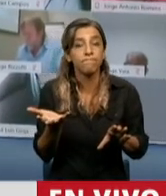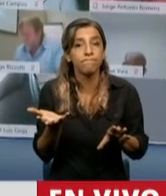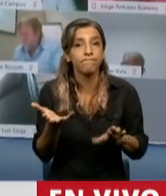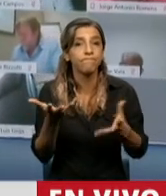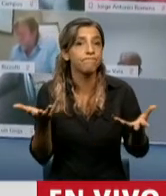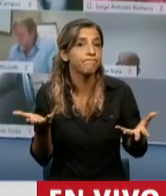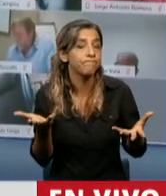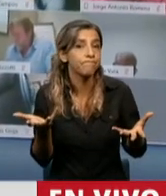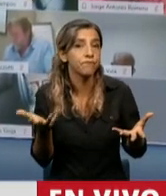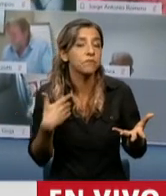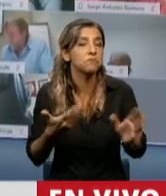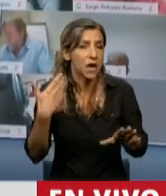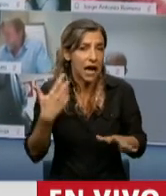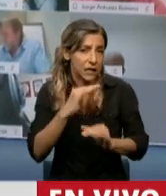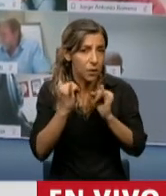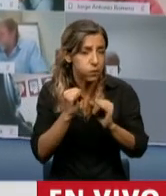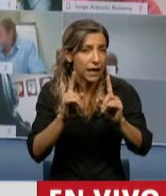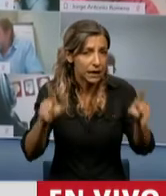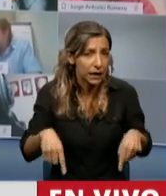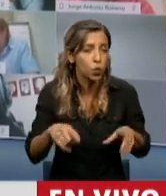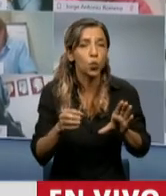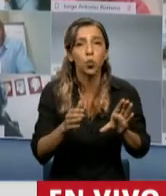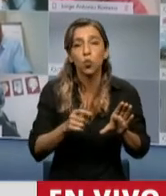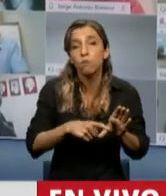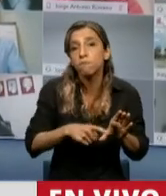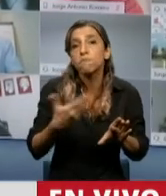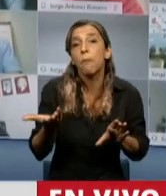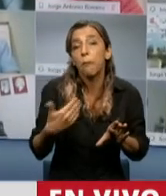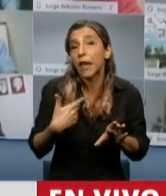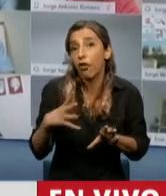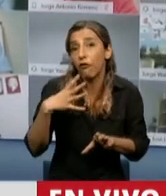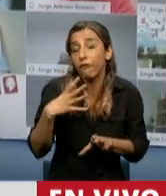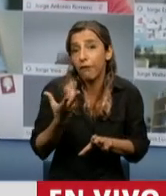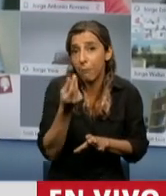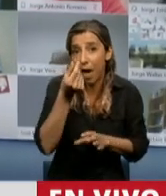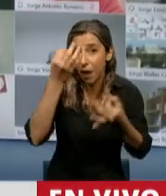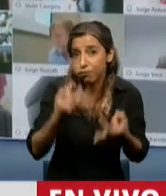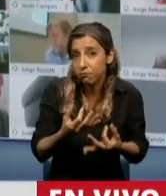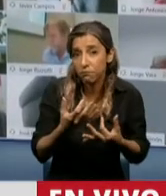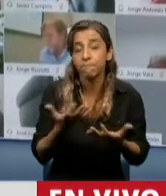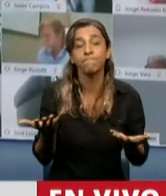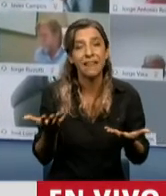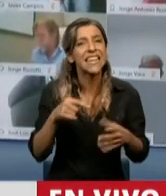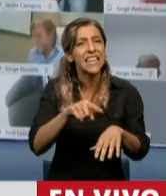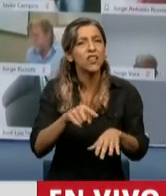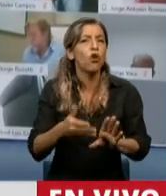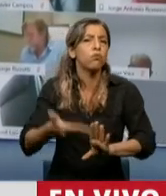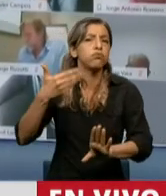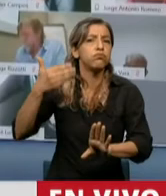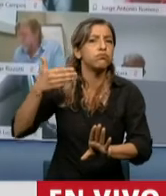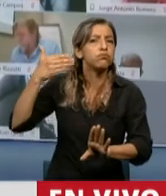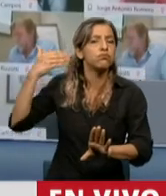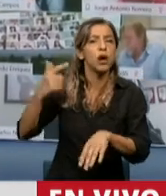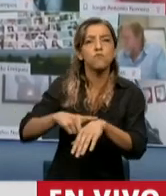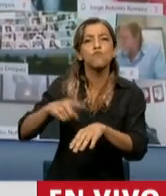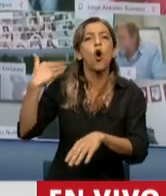está constituido, como dije, con títulos públicos y tiene una parte muy infinita de liquidez. Esto viene de hace mucho, incluso cuando se transfirieron los